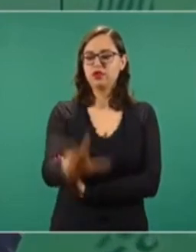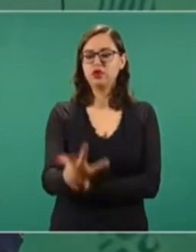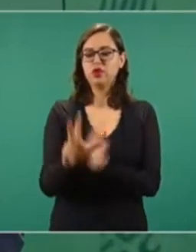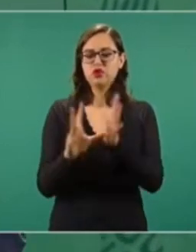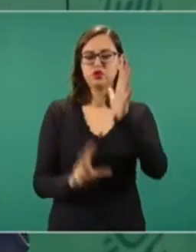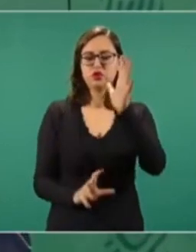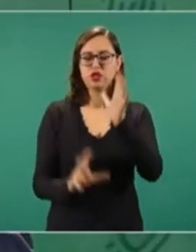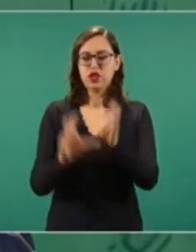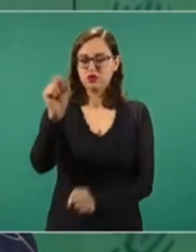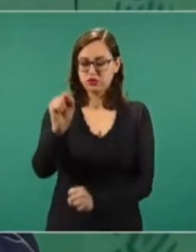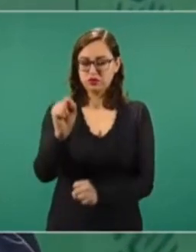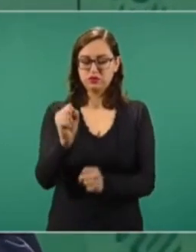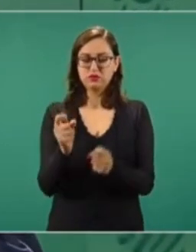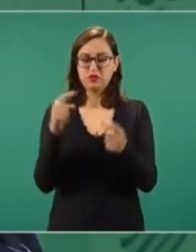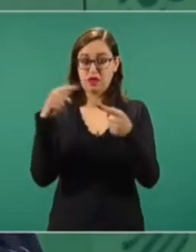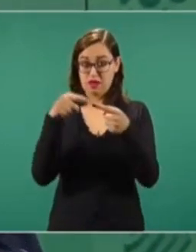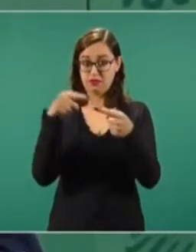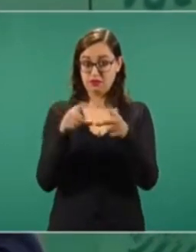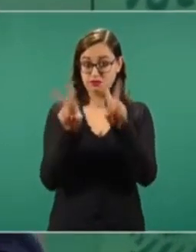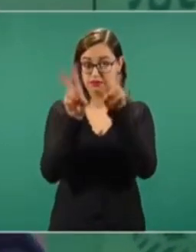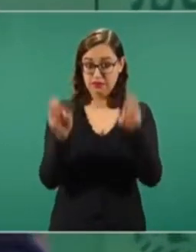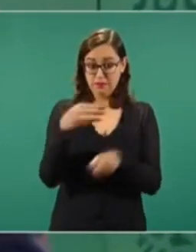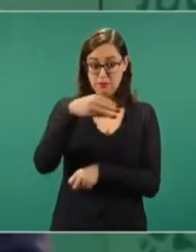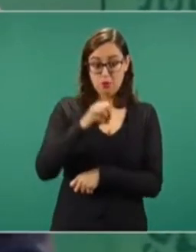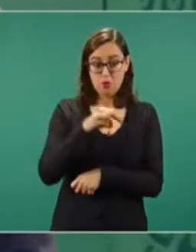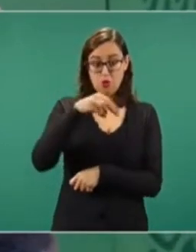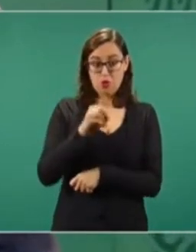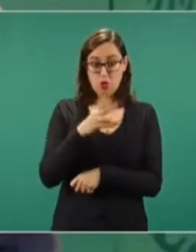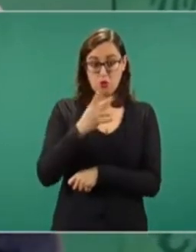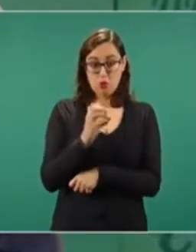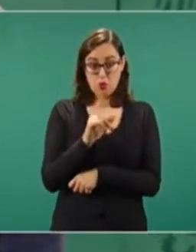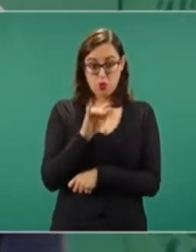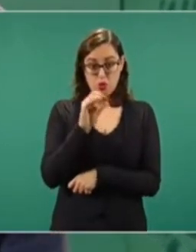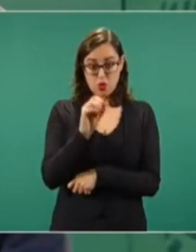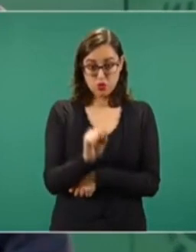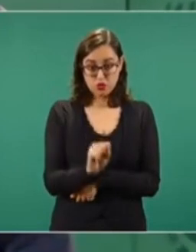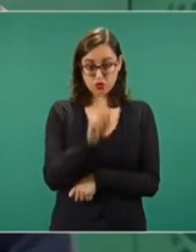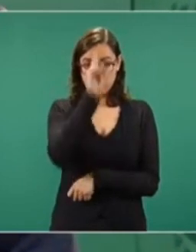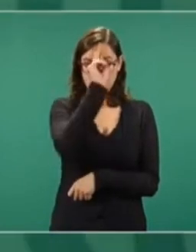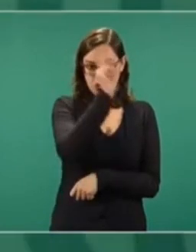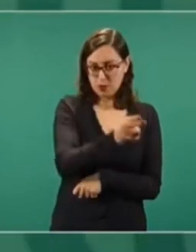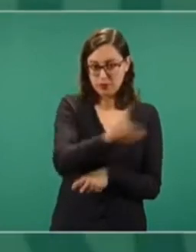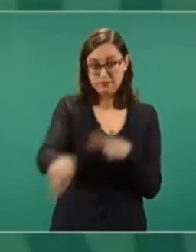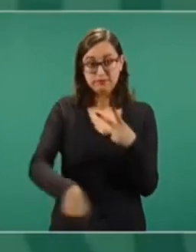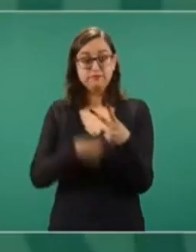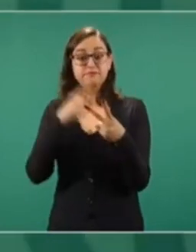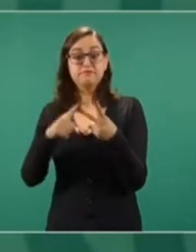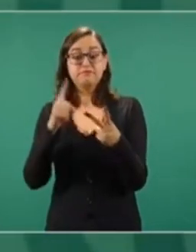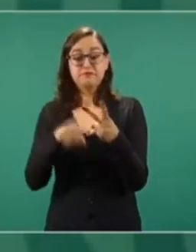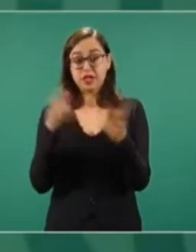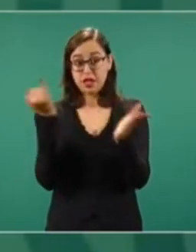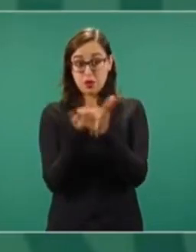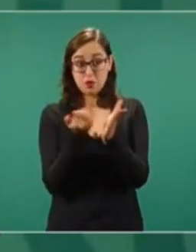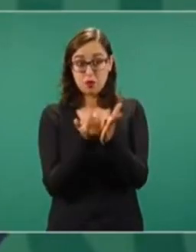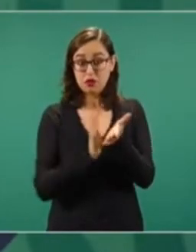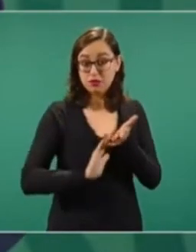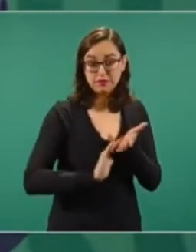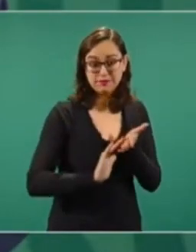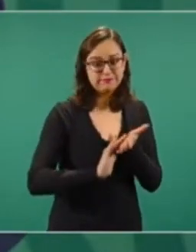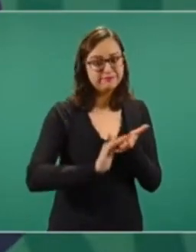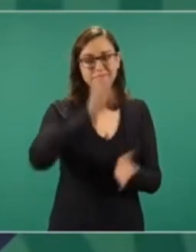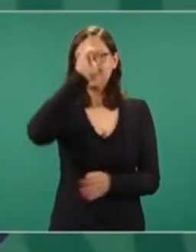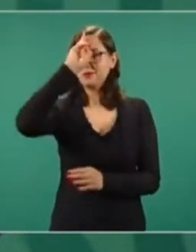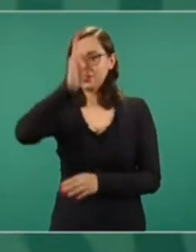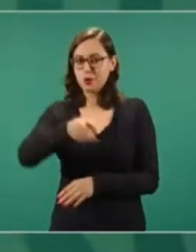ya se prohibió la condonación de impuestos. Esto nos ha permitido